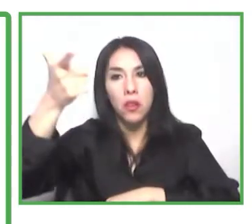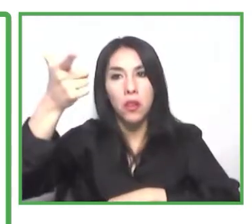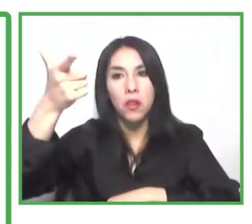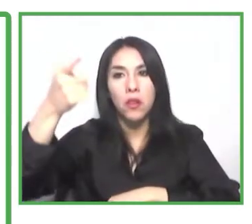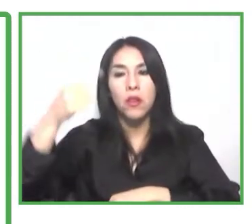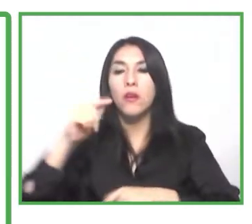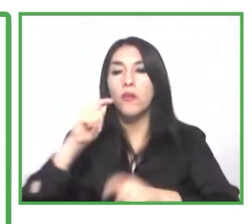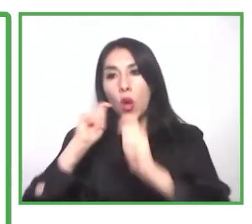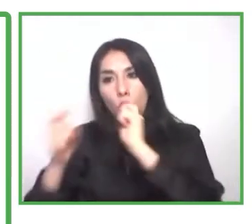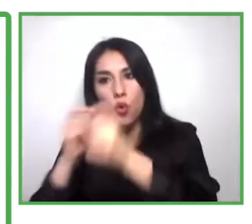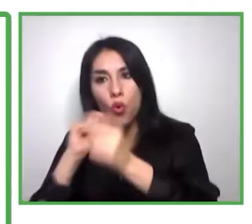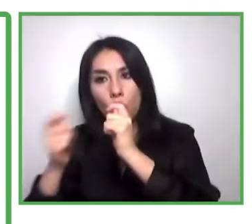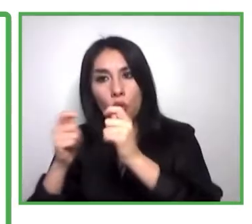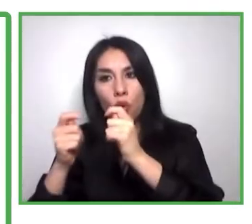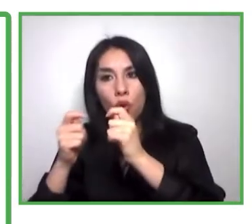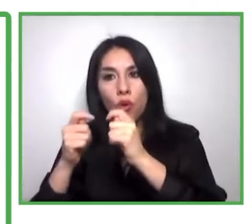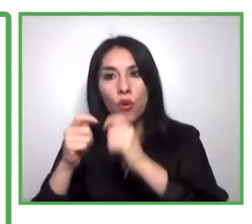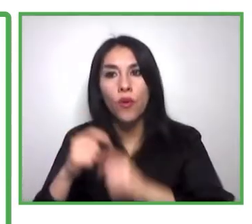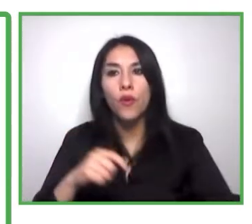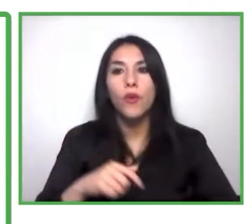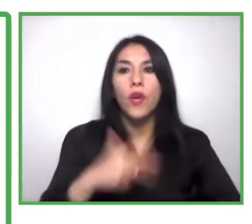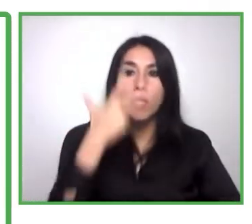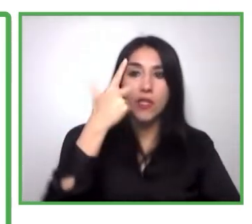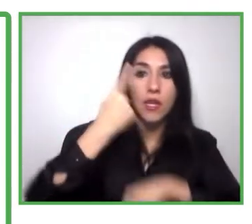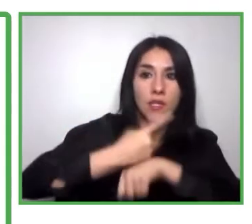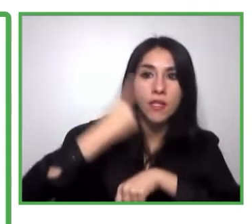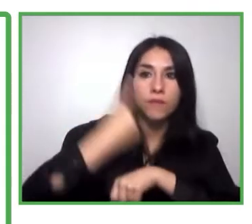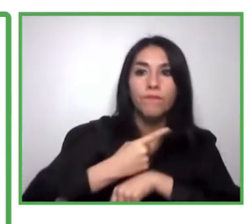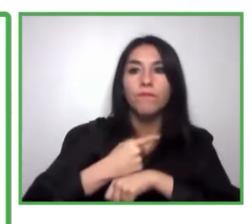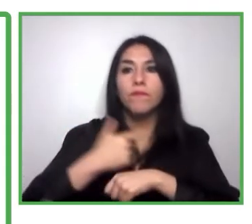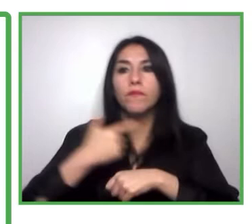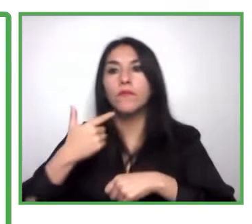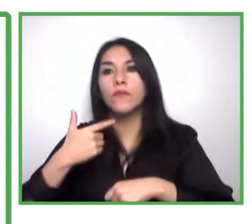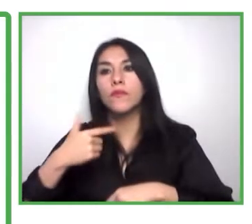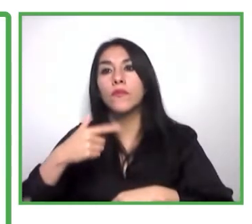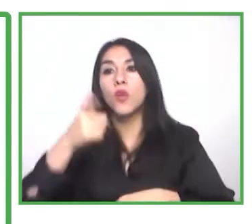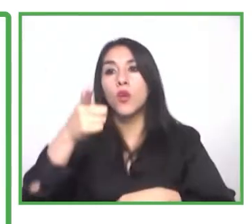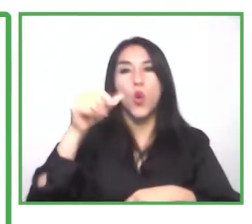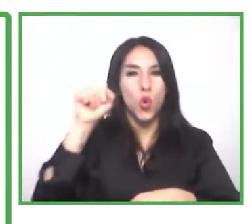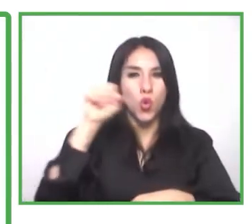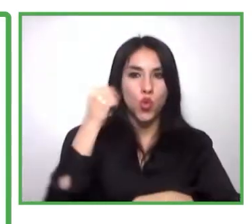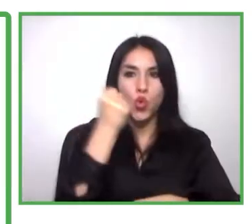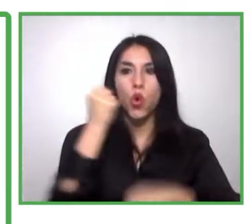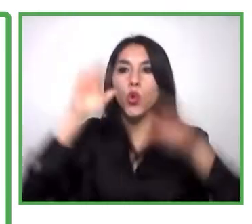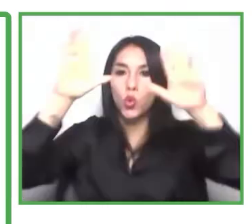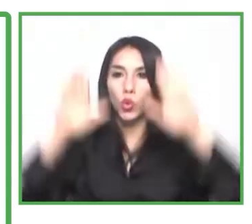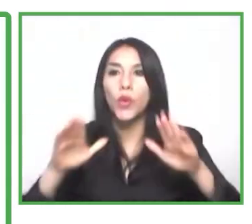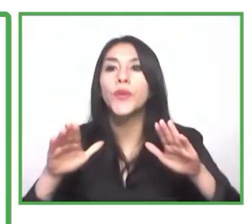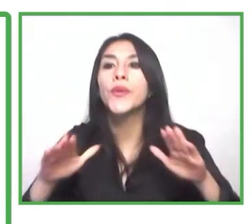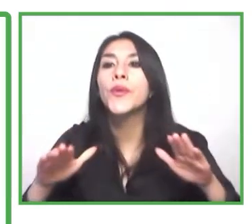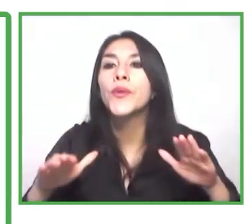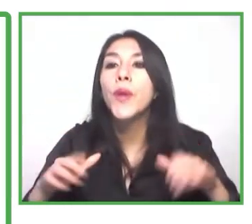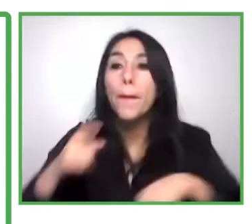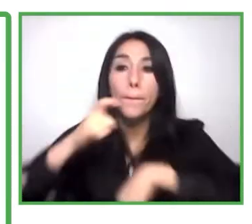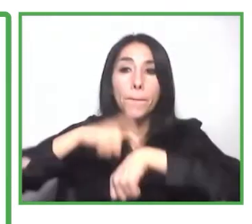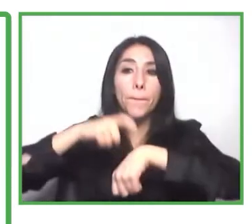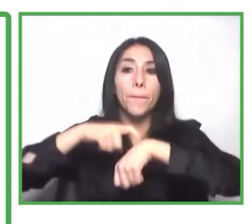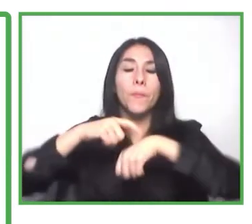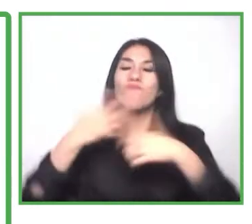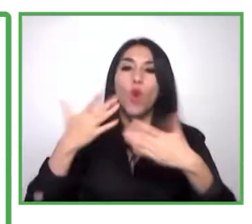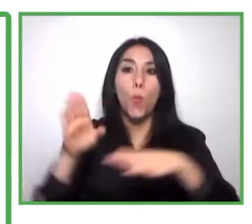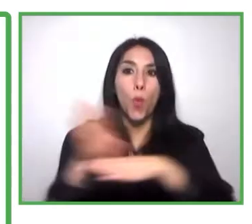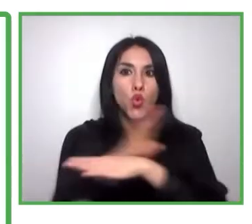extienden a sábado y domingo. Así se va a visualizar, también es una agenda inclusiva y que va a tener soporte en todas las